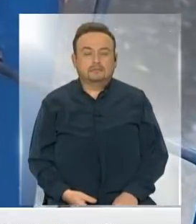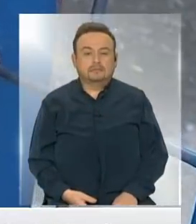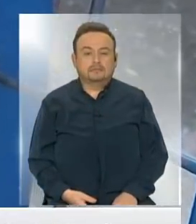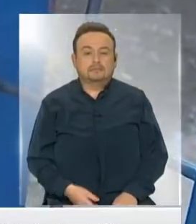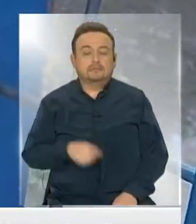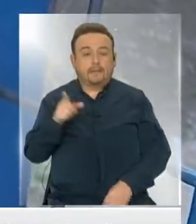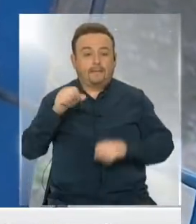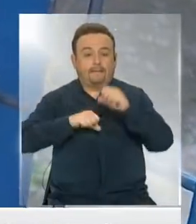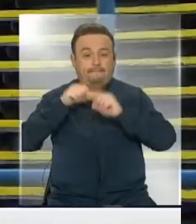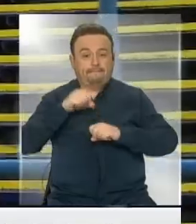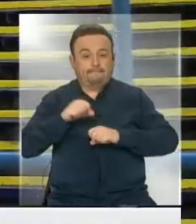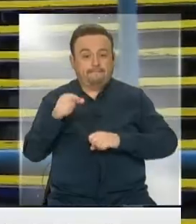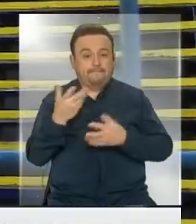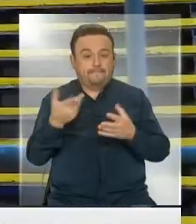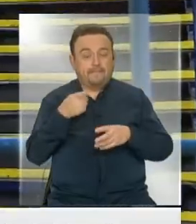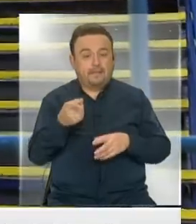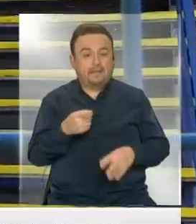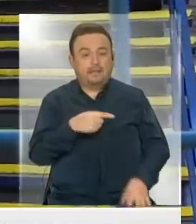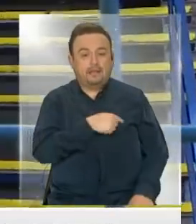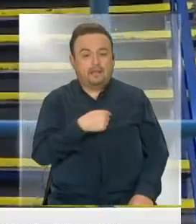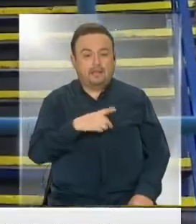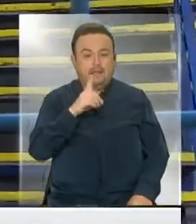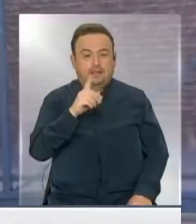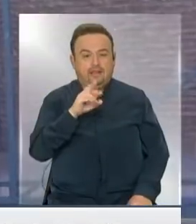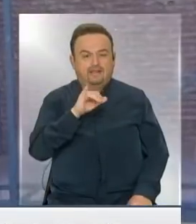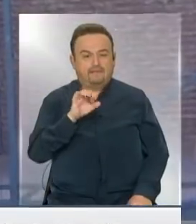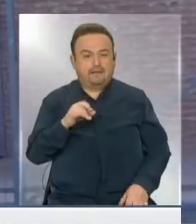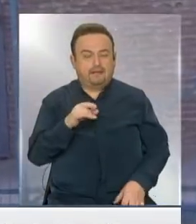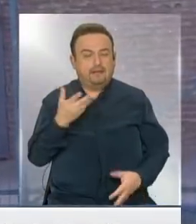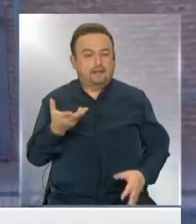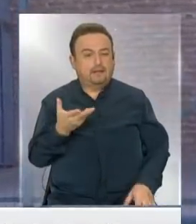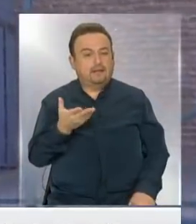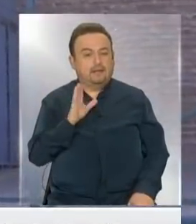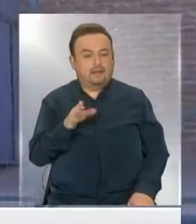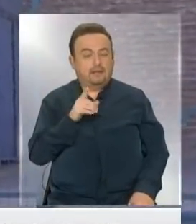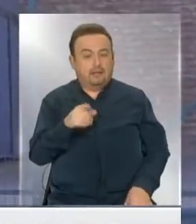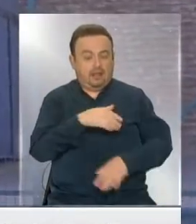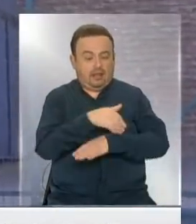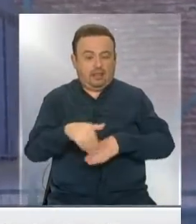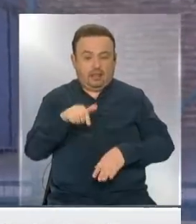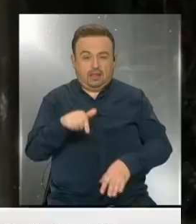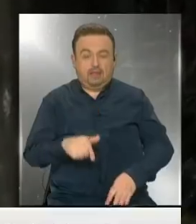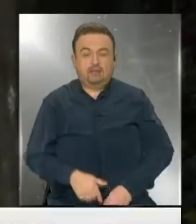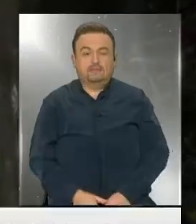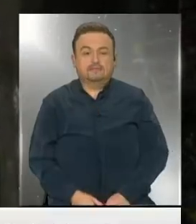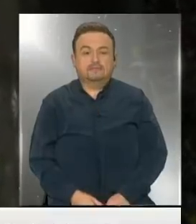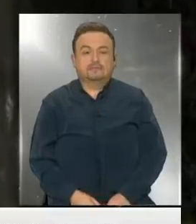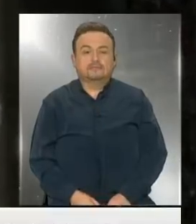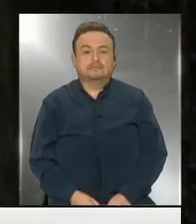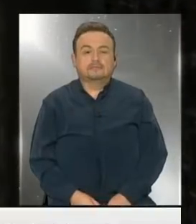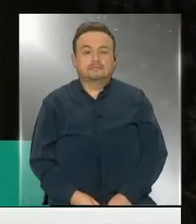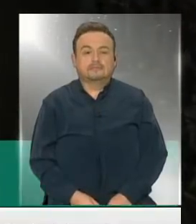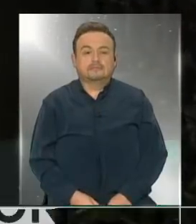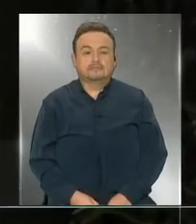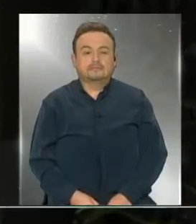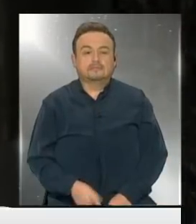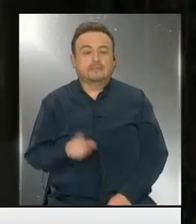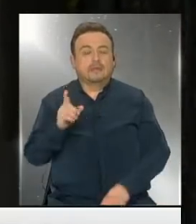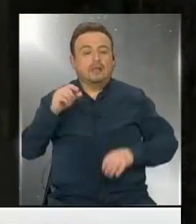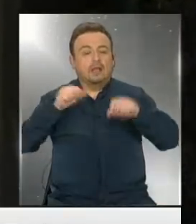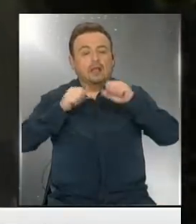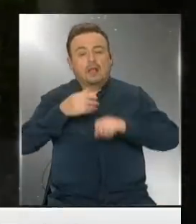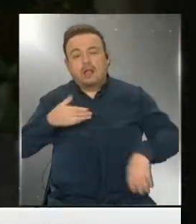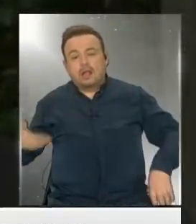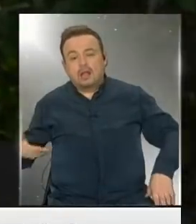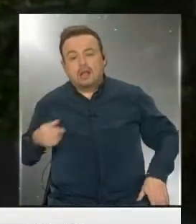La empresa para la que trabajó se llama Driver Encargo, figura con esta dirección. ¿La empresa de al